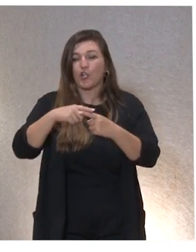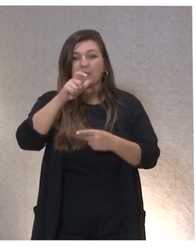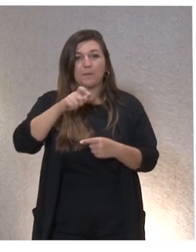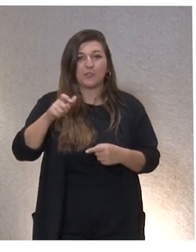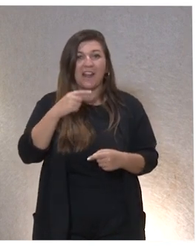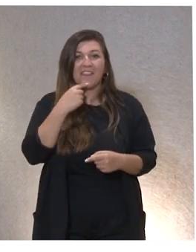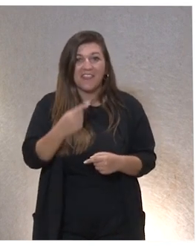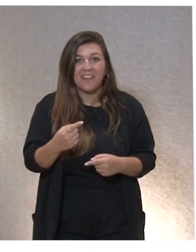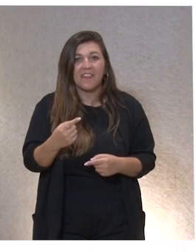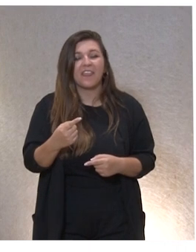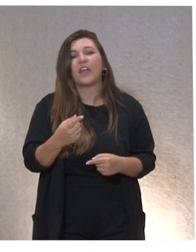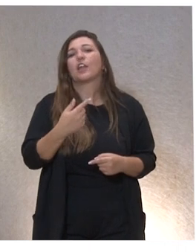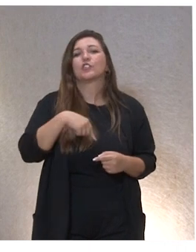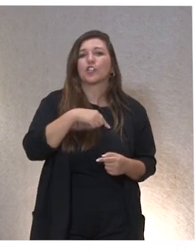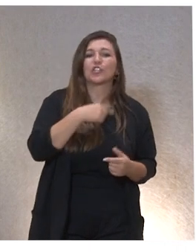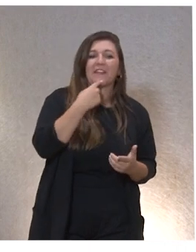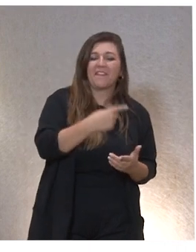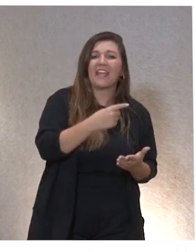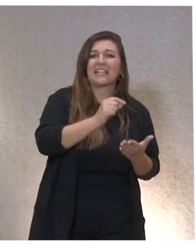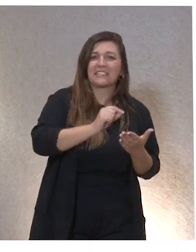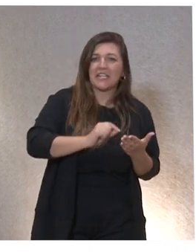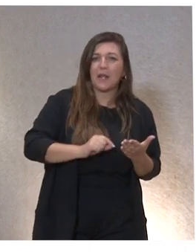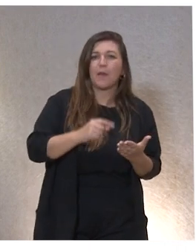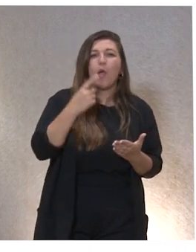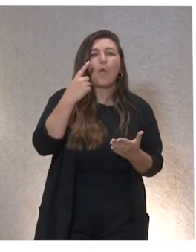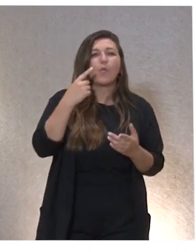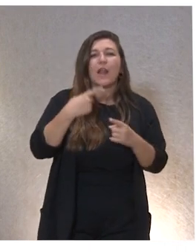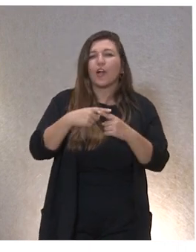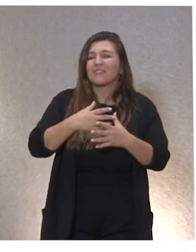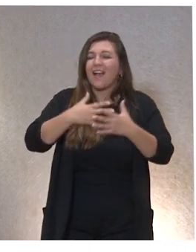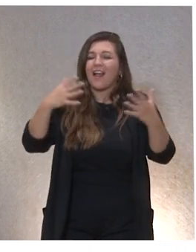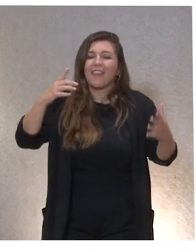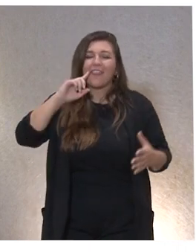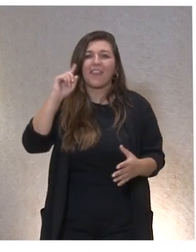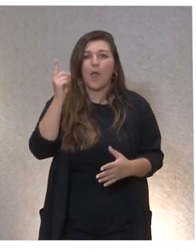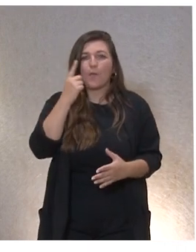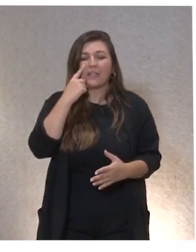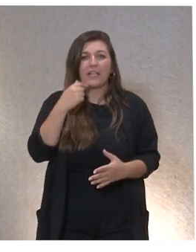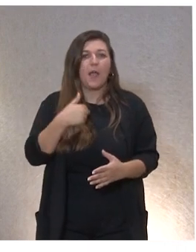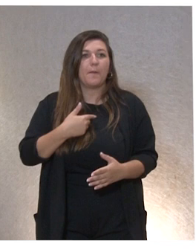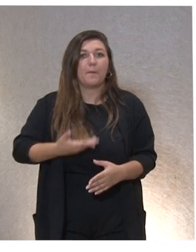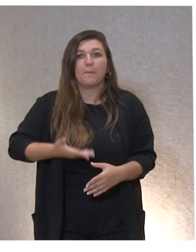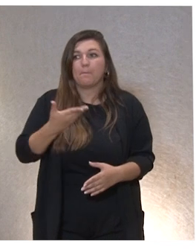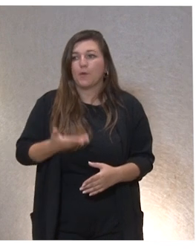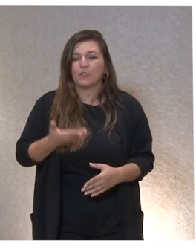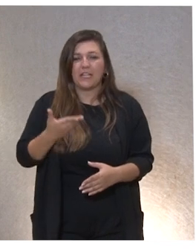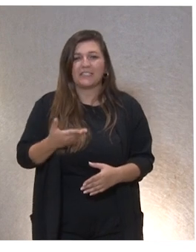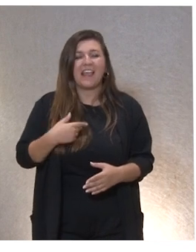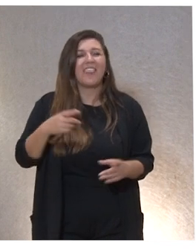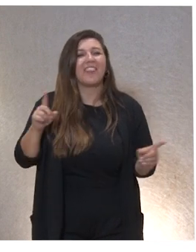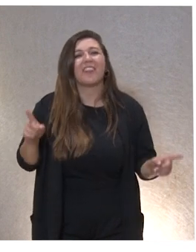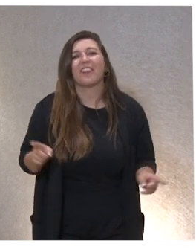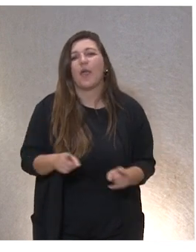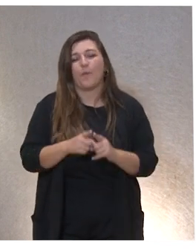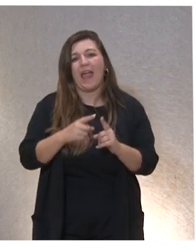que dijimos, ¿no? Y que escribimos y nos dimos cuenta de una cosa grandiosa, que daba... Para mí fue muy importante, ¿no? Que daba igual